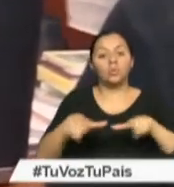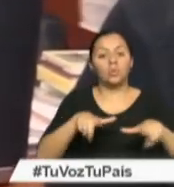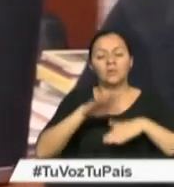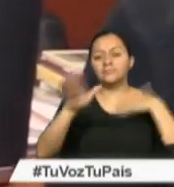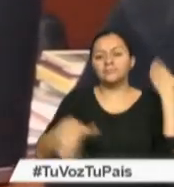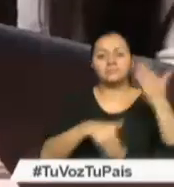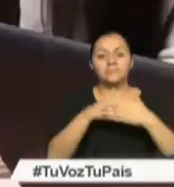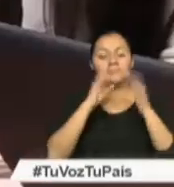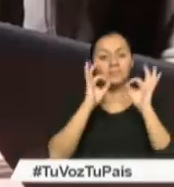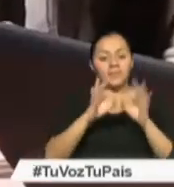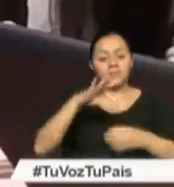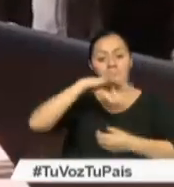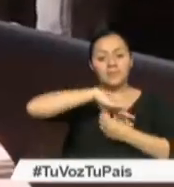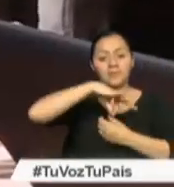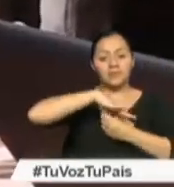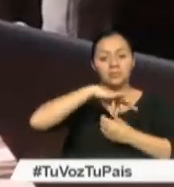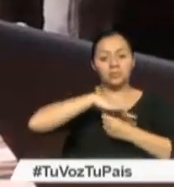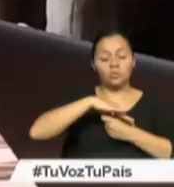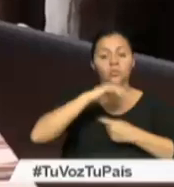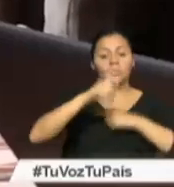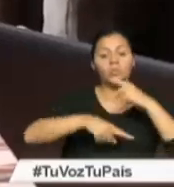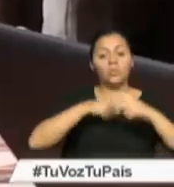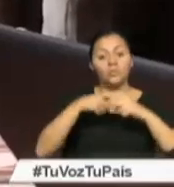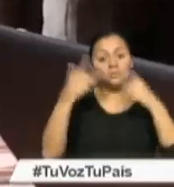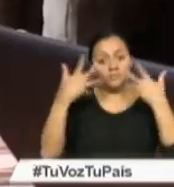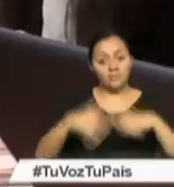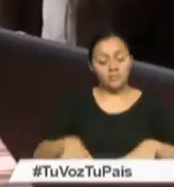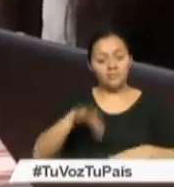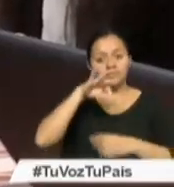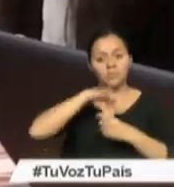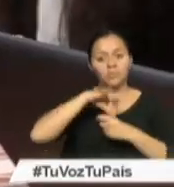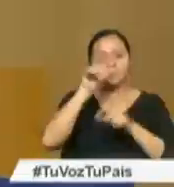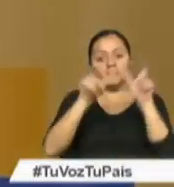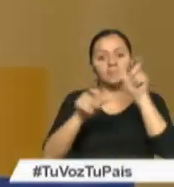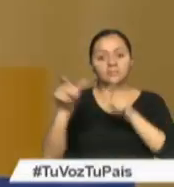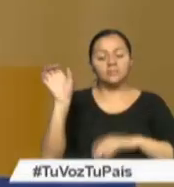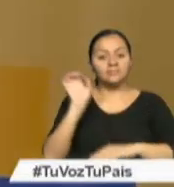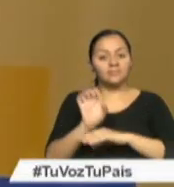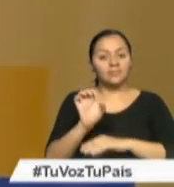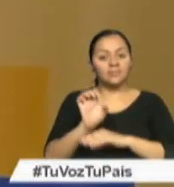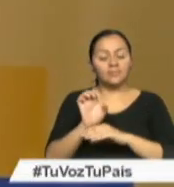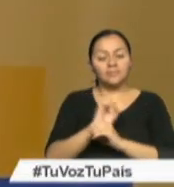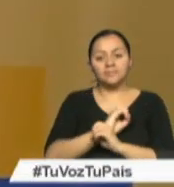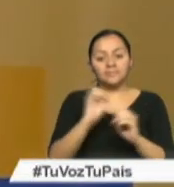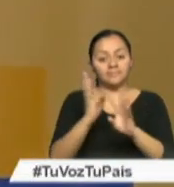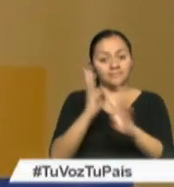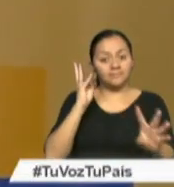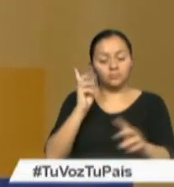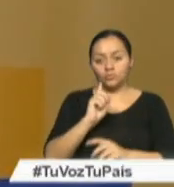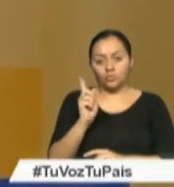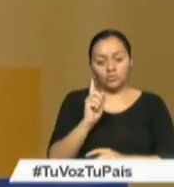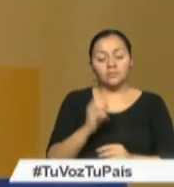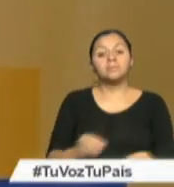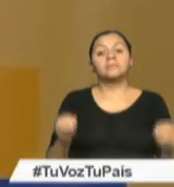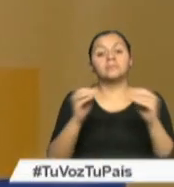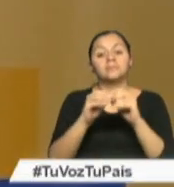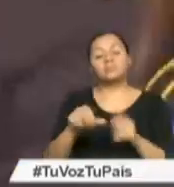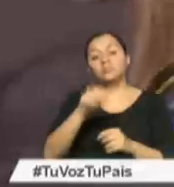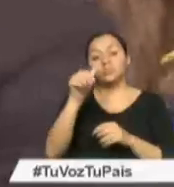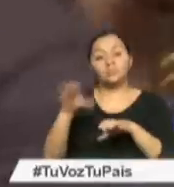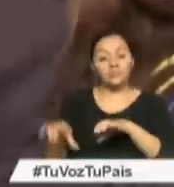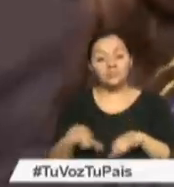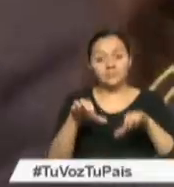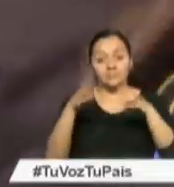los recintos electorales a fin de ejercer su voto como ciudadanos ecuatorianos sin hacer fila. Además de esta actividad